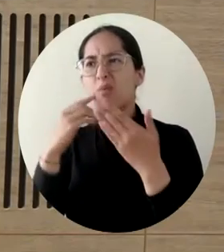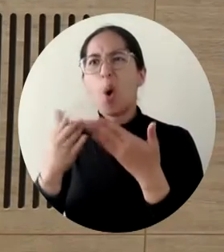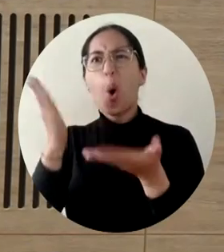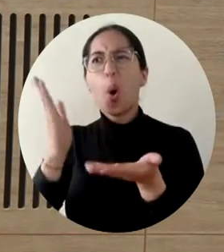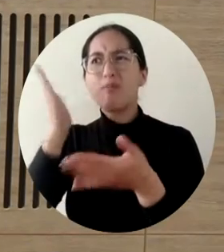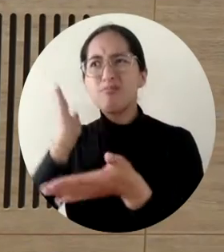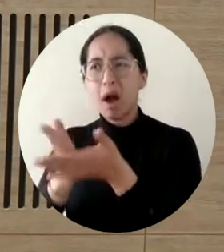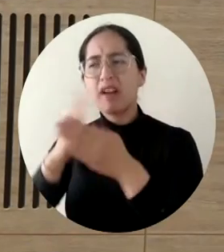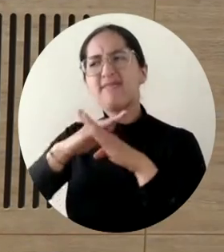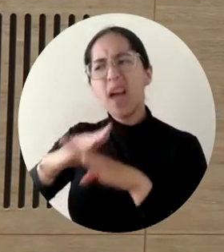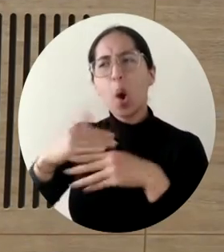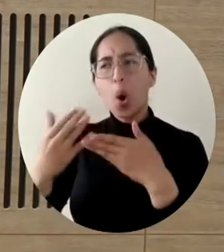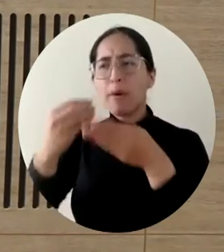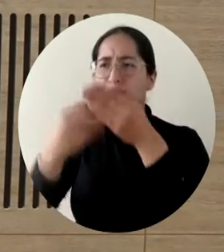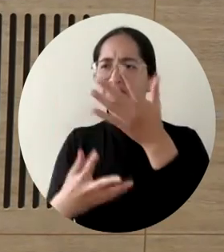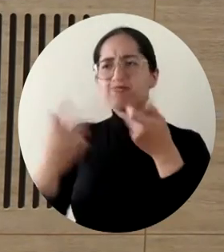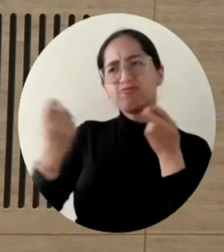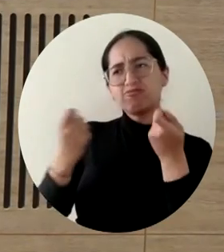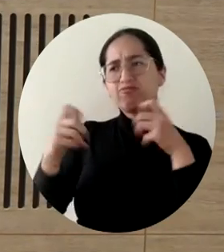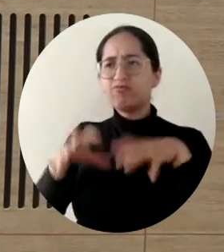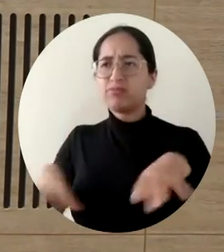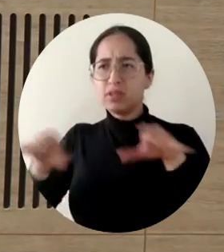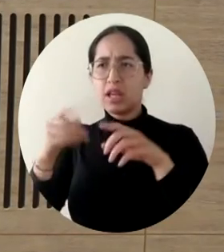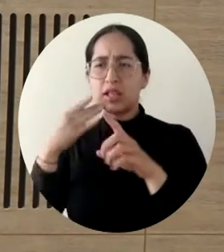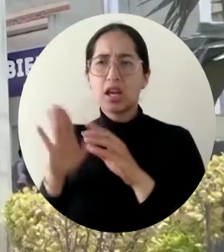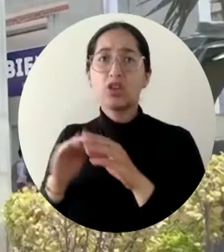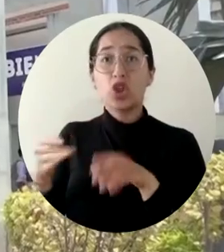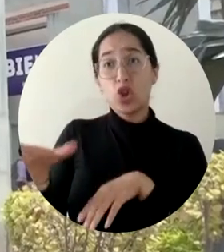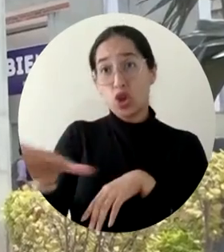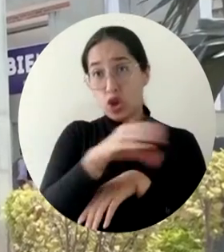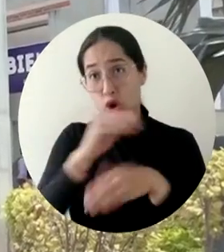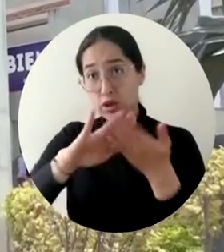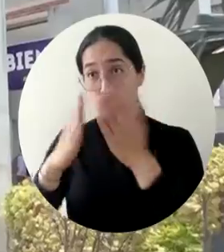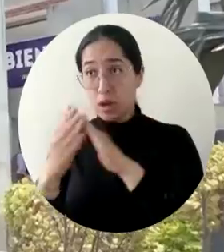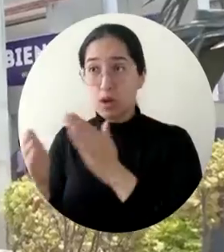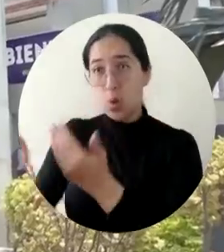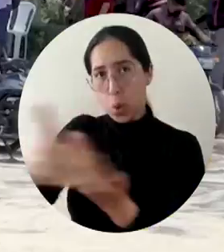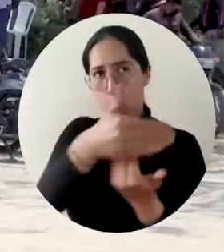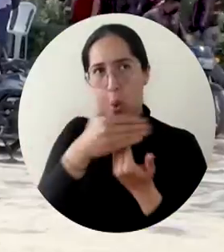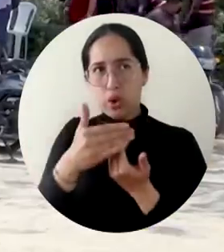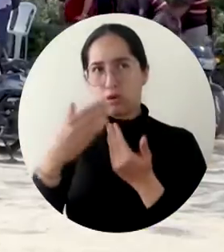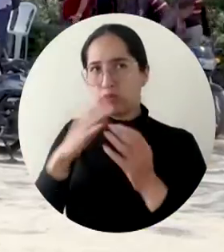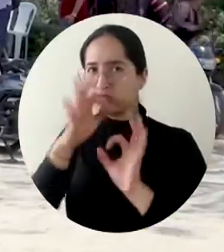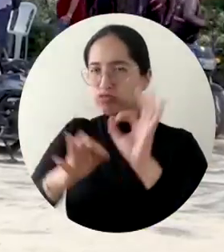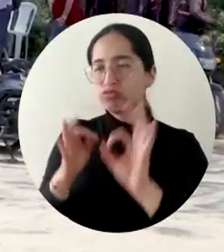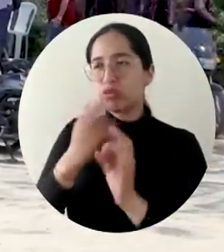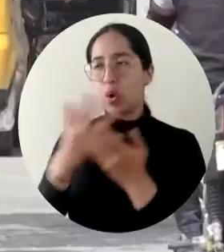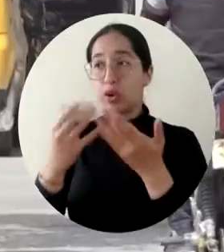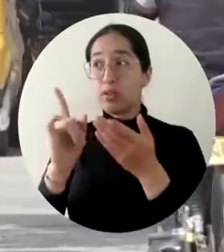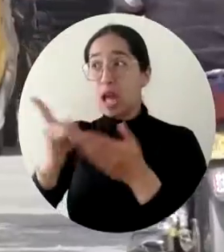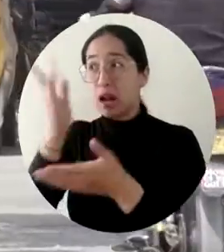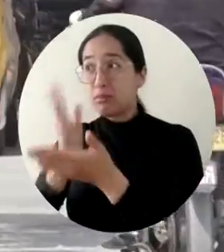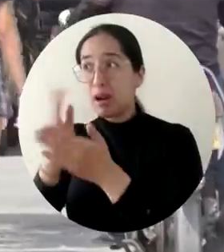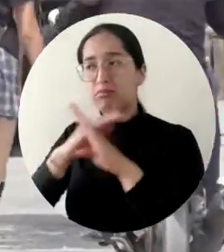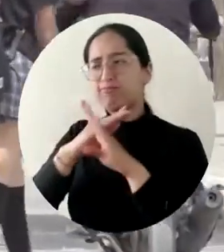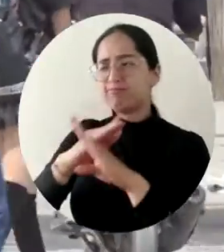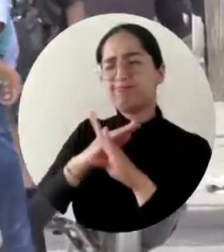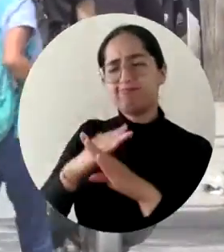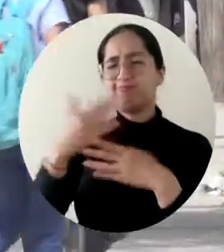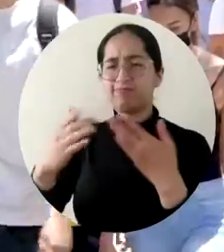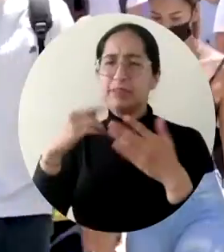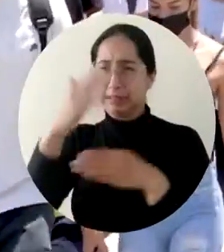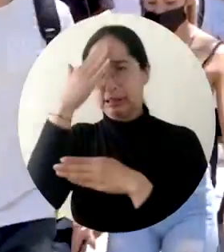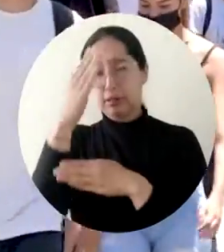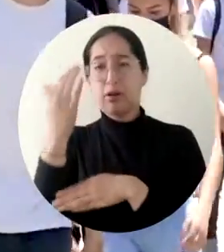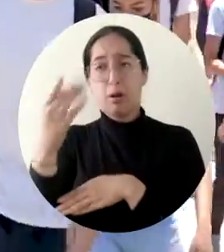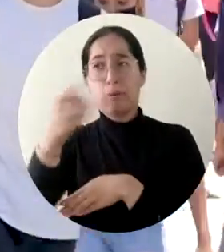alguna manera, hacerle frente a esta situación y así poder proteger a toda la comunidad académica que hace parte de la Universidad de Magdalena frente a este flagelo